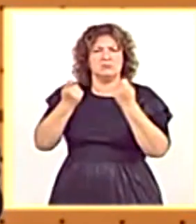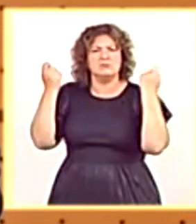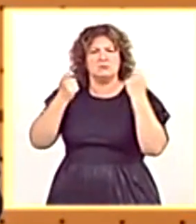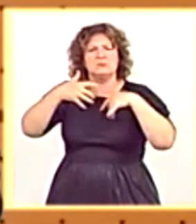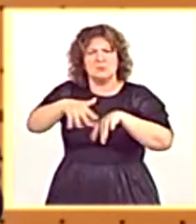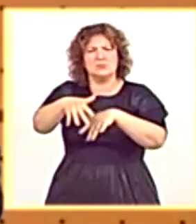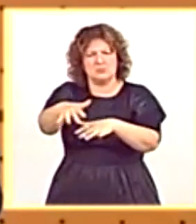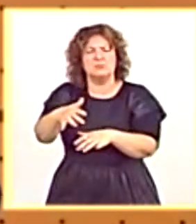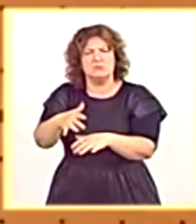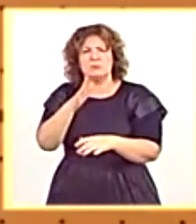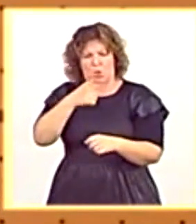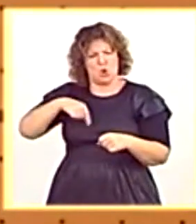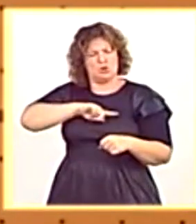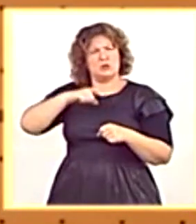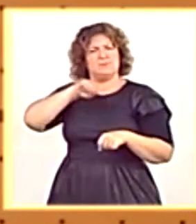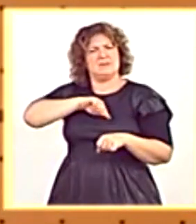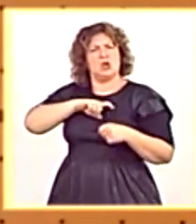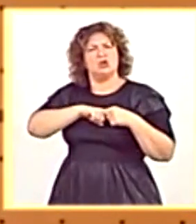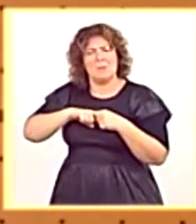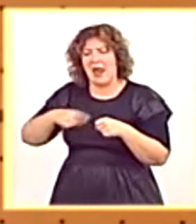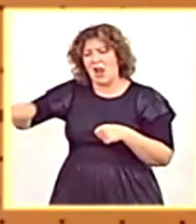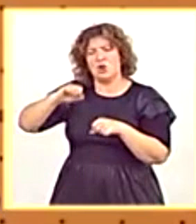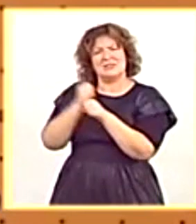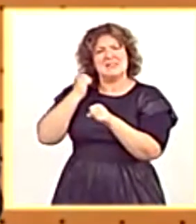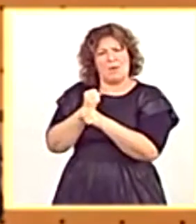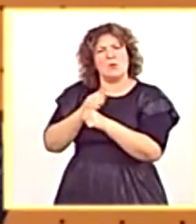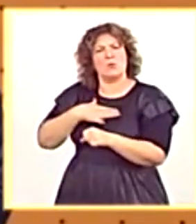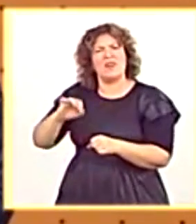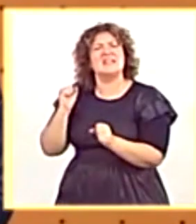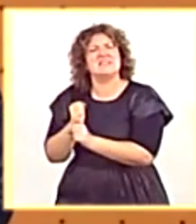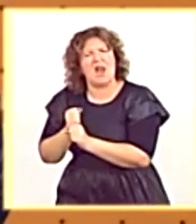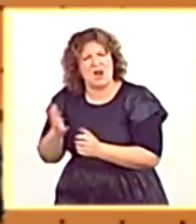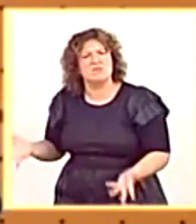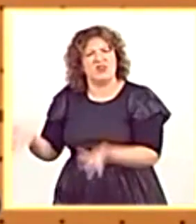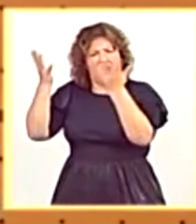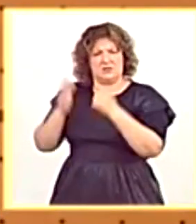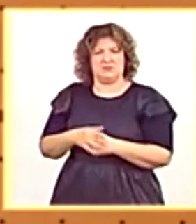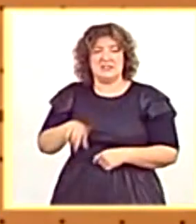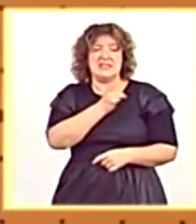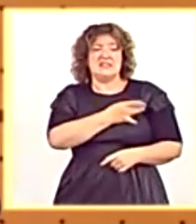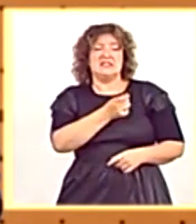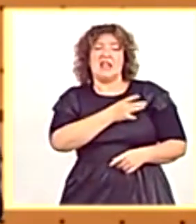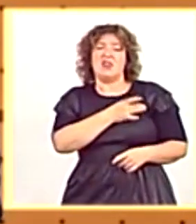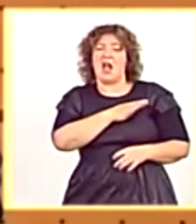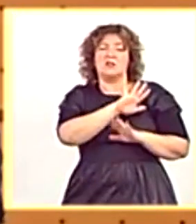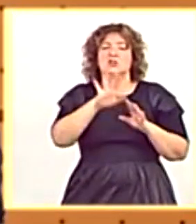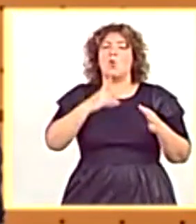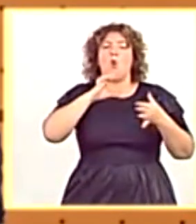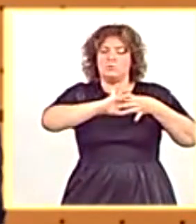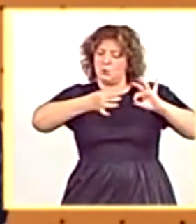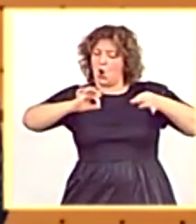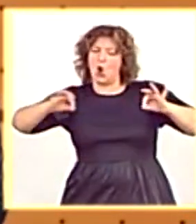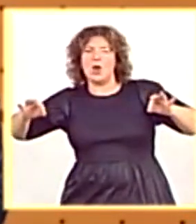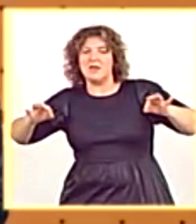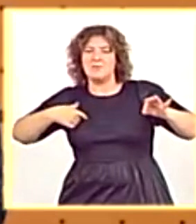defienda para que les dejen trabajar. Porque sus sindicatos de clase han sido una simple correa de transmisión que solo ha